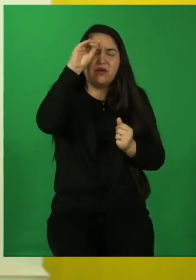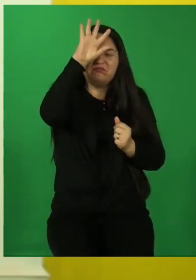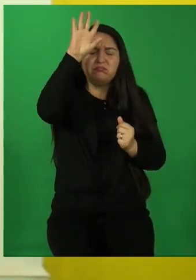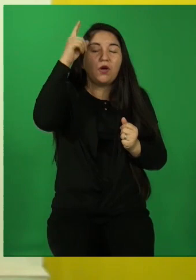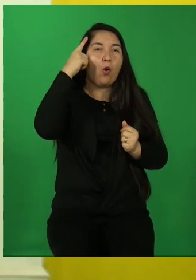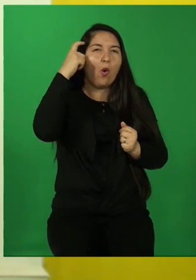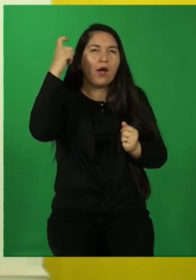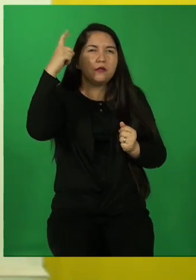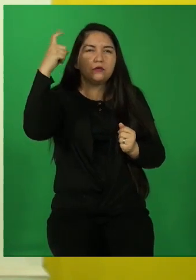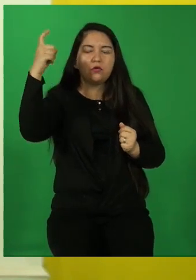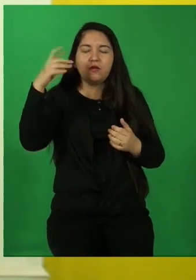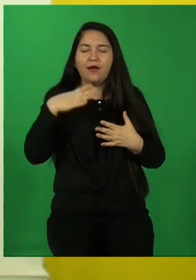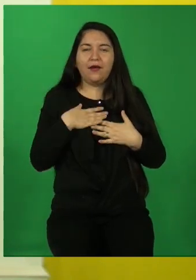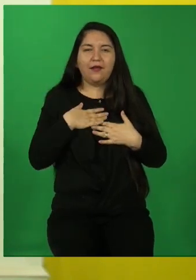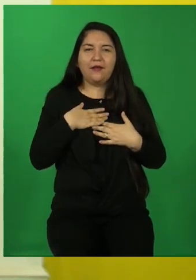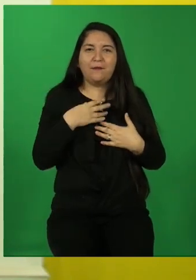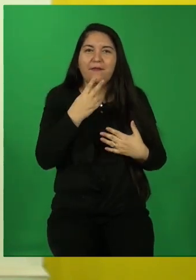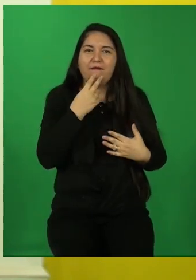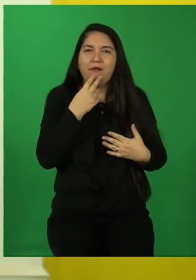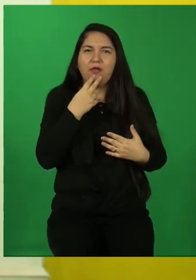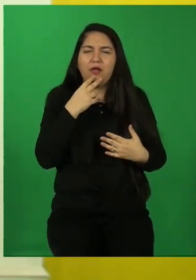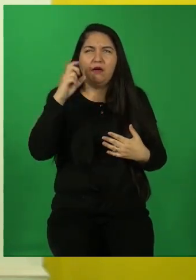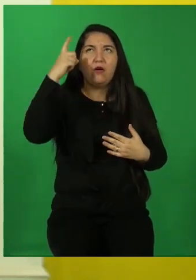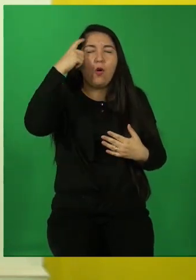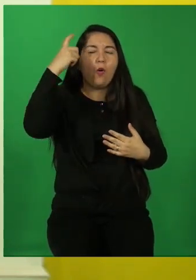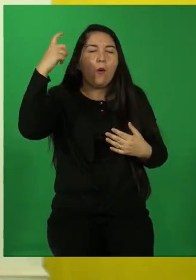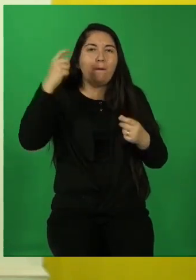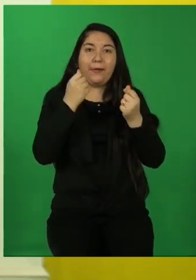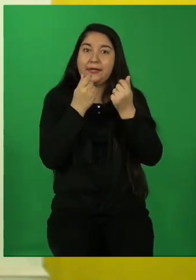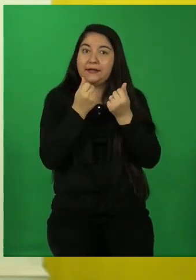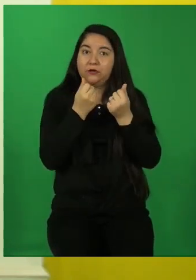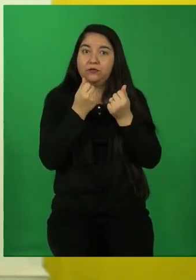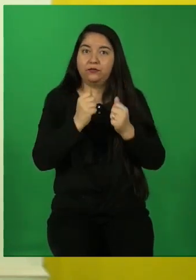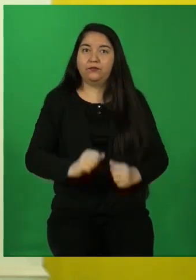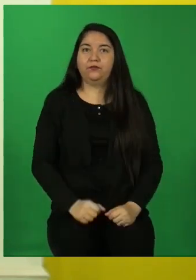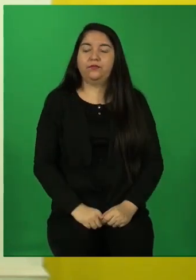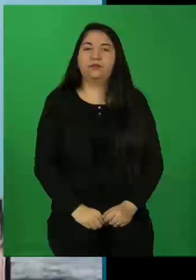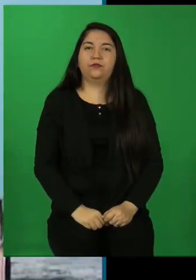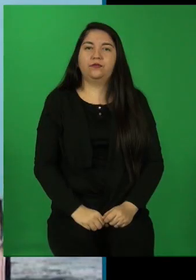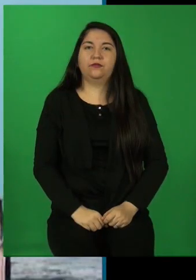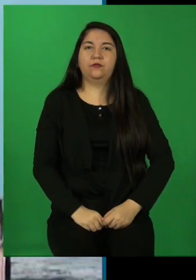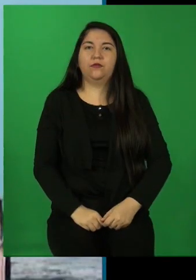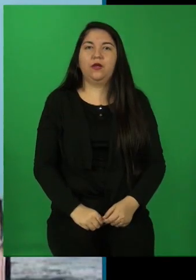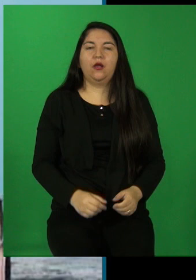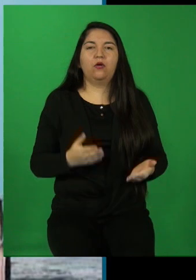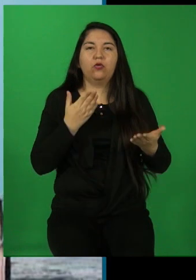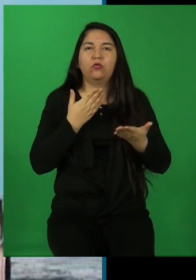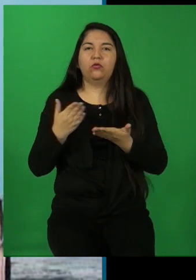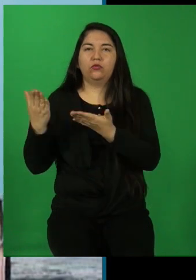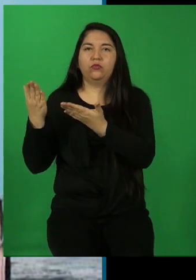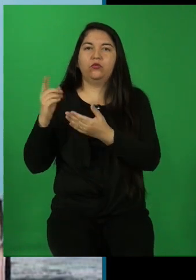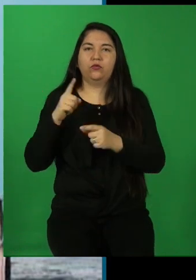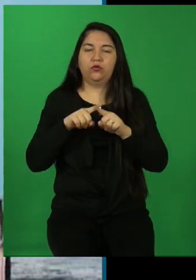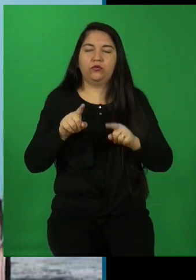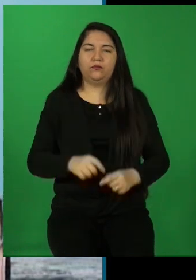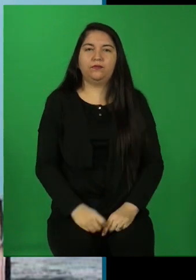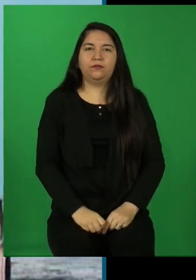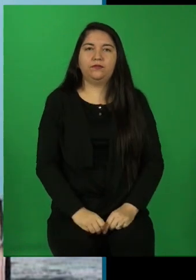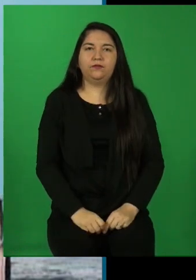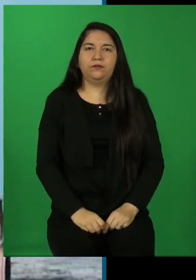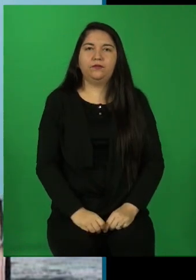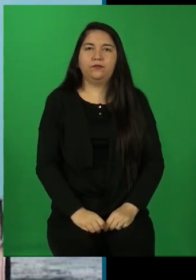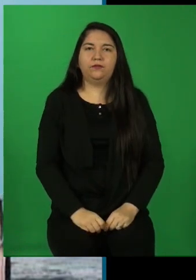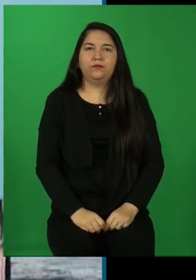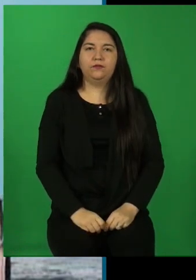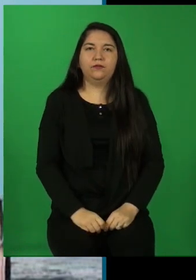será la vida una realidad. Y también tenemos el amor post-morte. El amor más